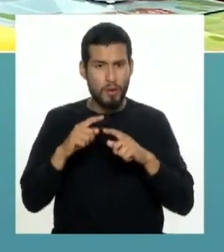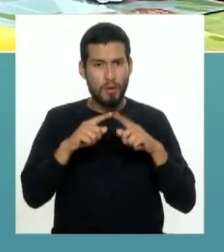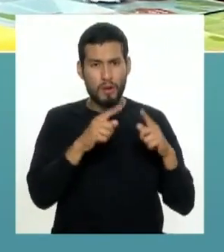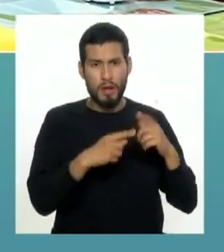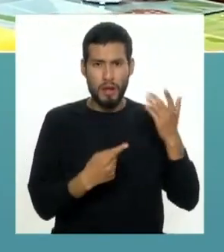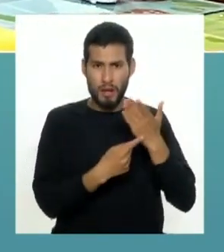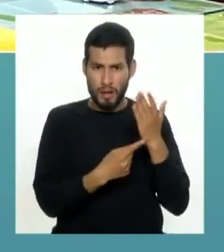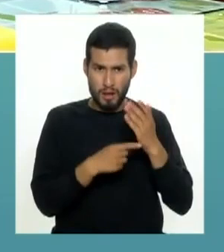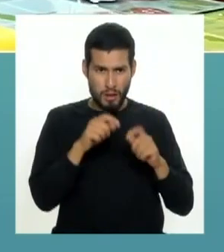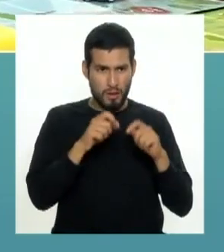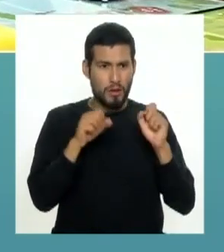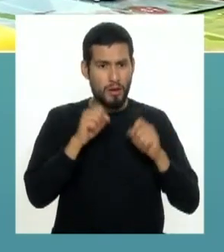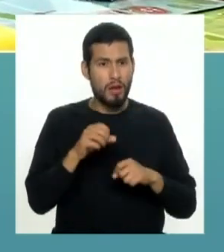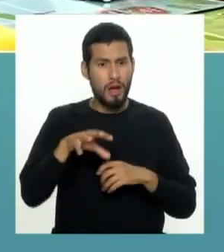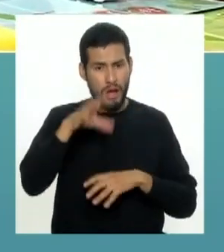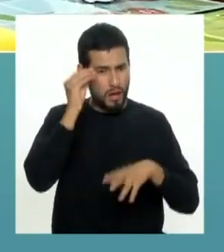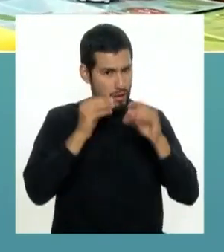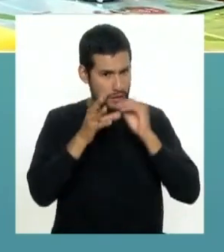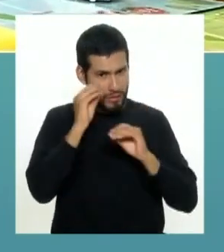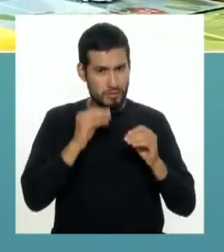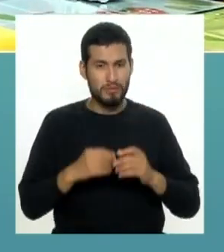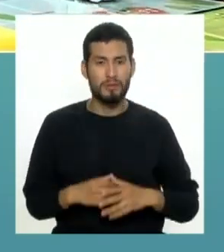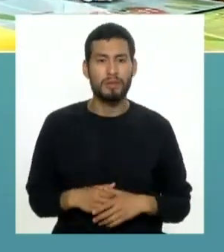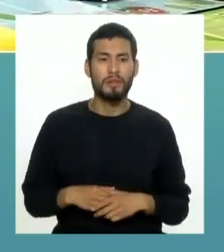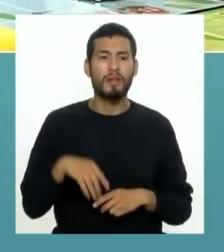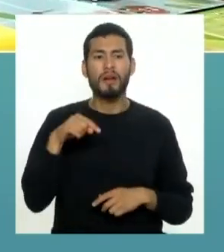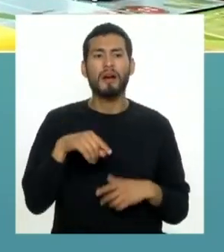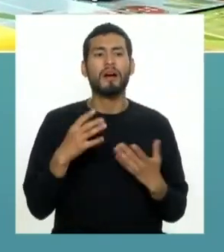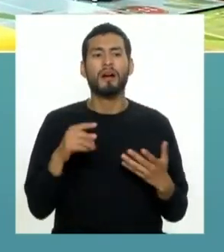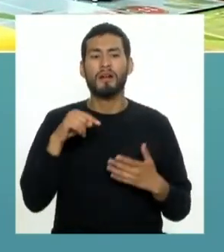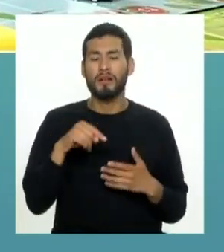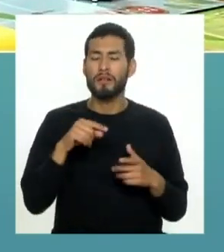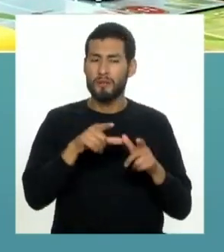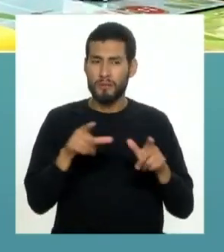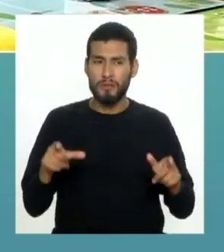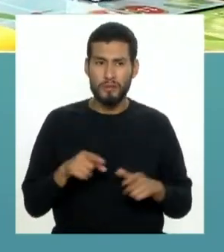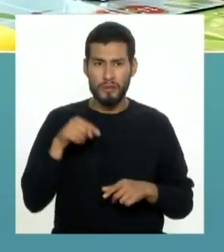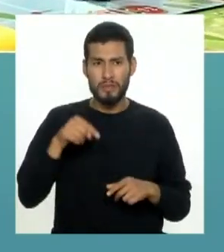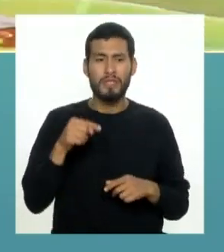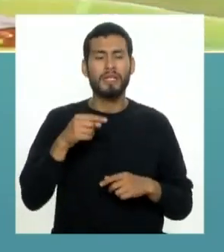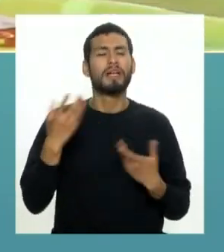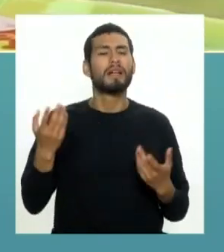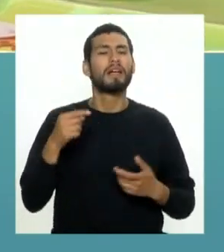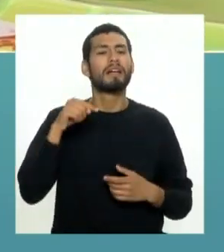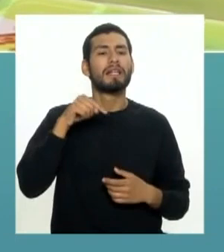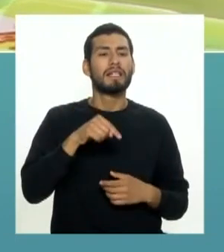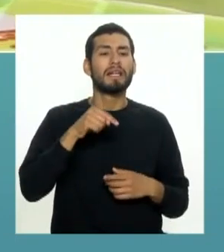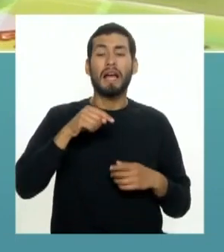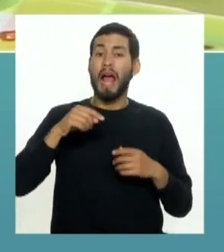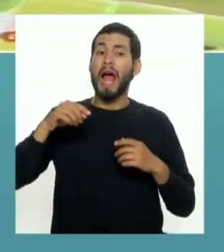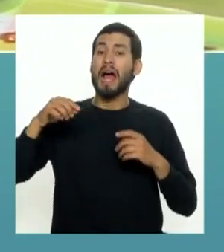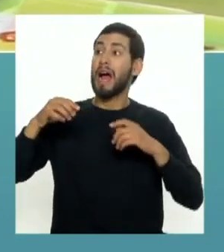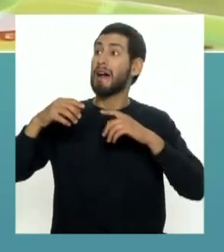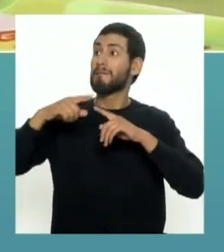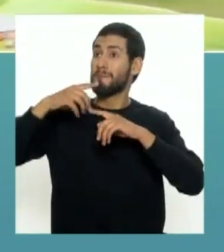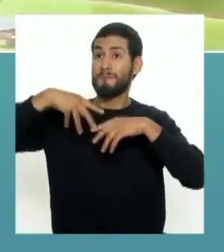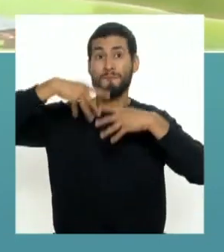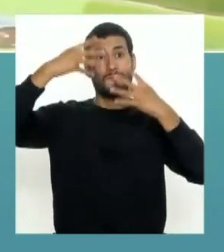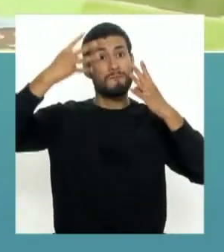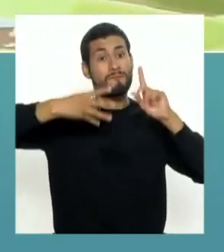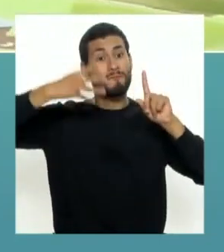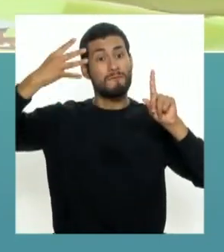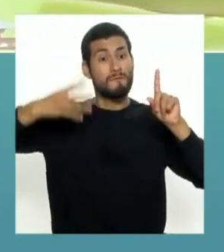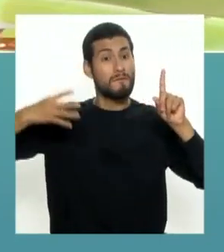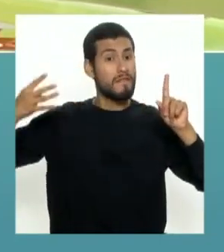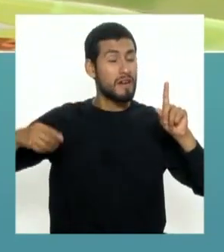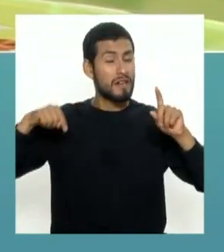programación para el aprendizaje. En este caso, estamos en el nido arcoiris, pionero en el Perú en la introducción